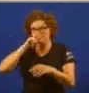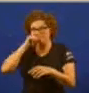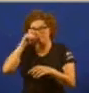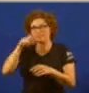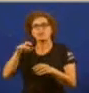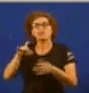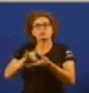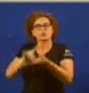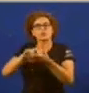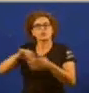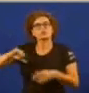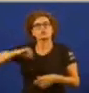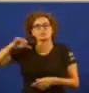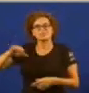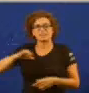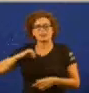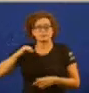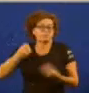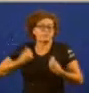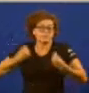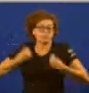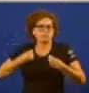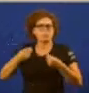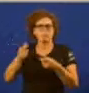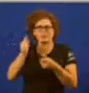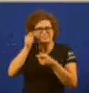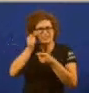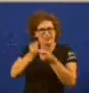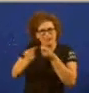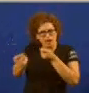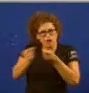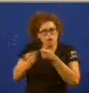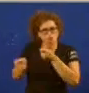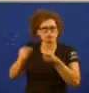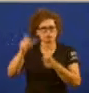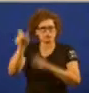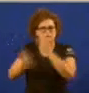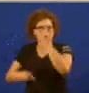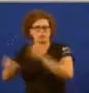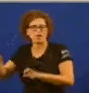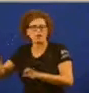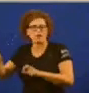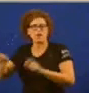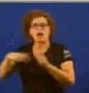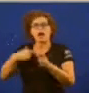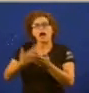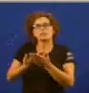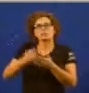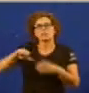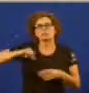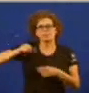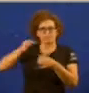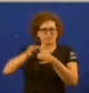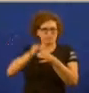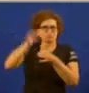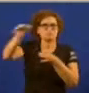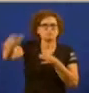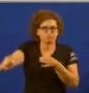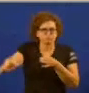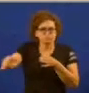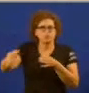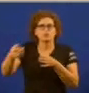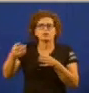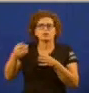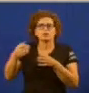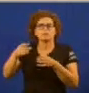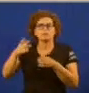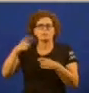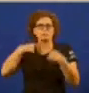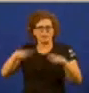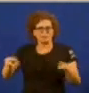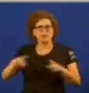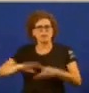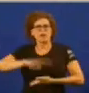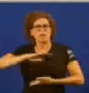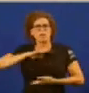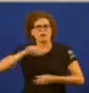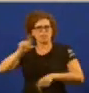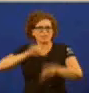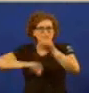algo inédito desde 2003 fomento retrasa acelerada a loa de a Galicia fomento